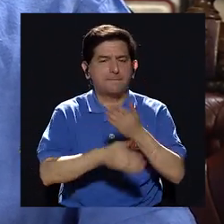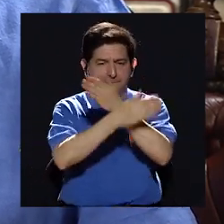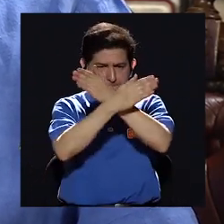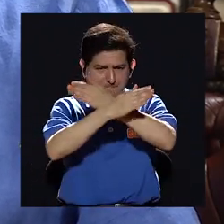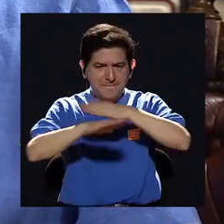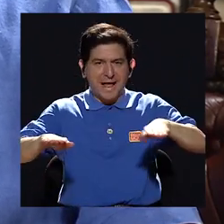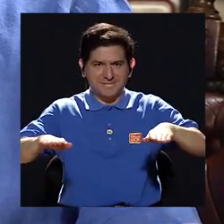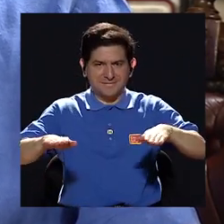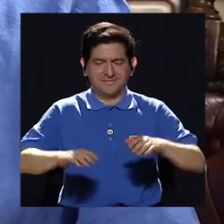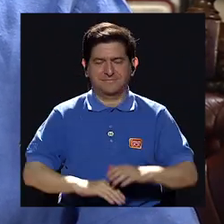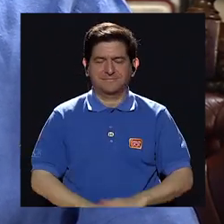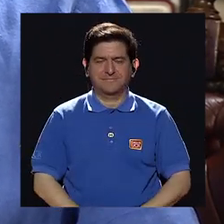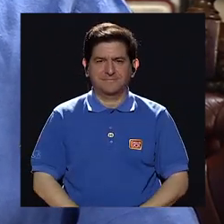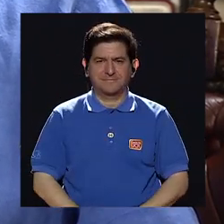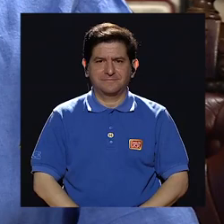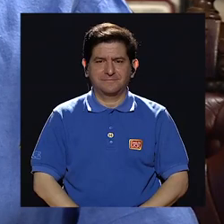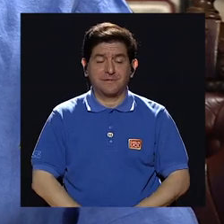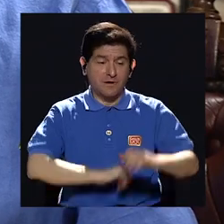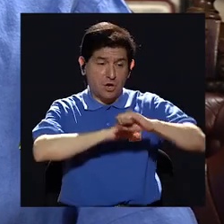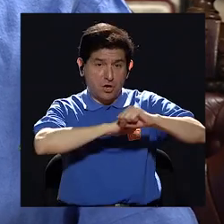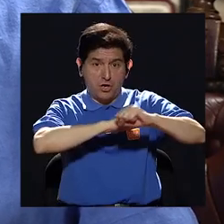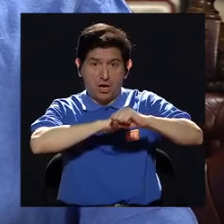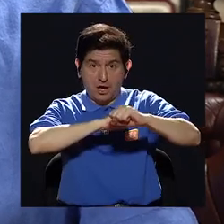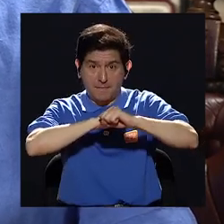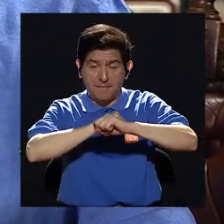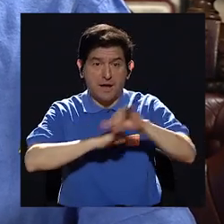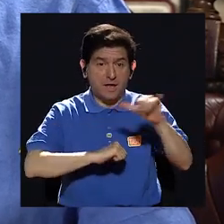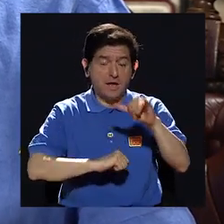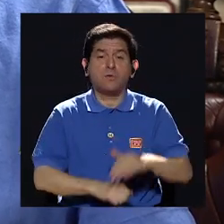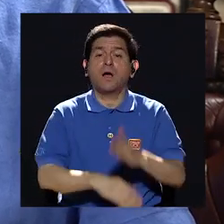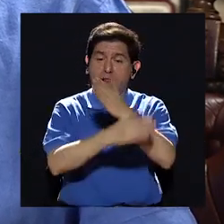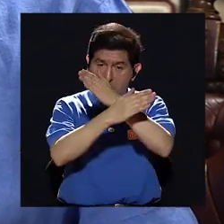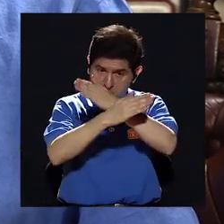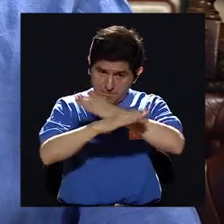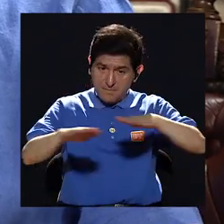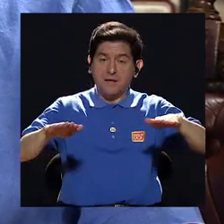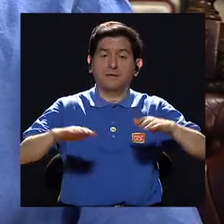y durante la campaña fue la paz.